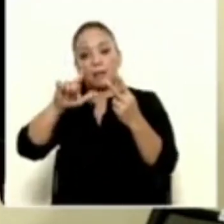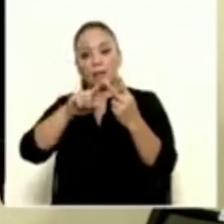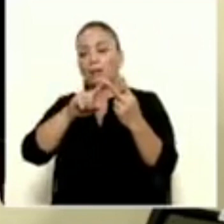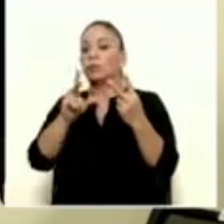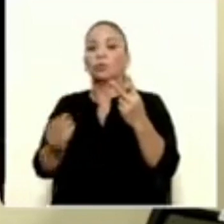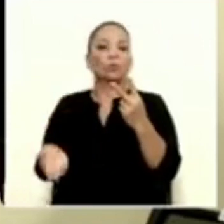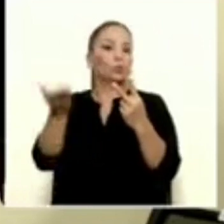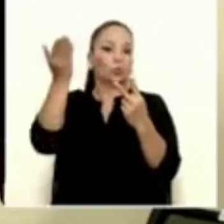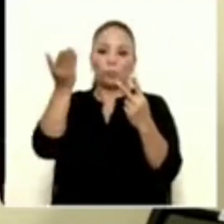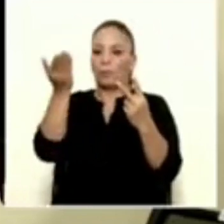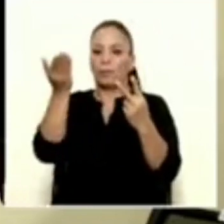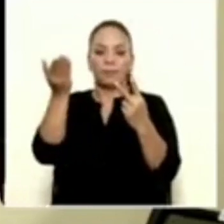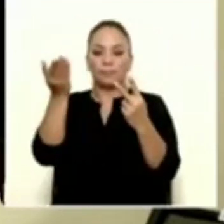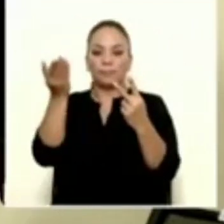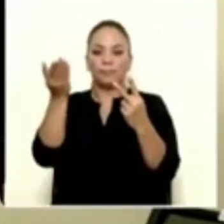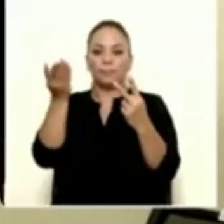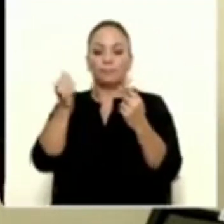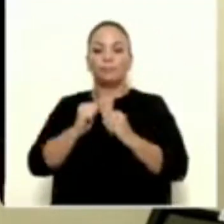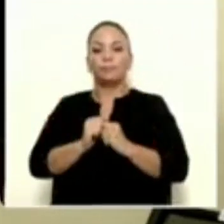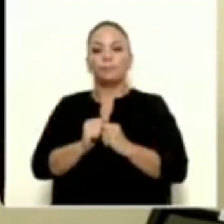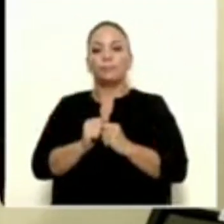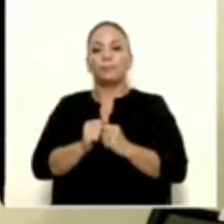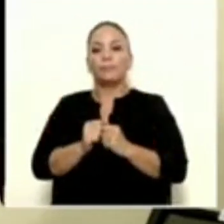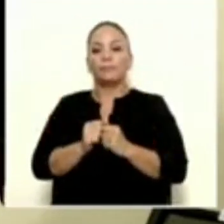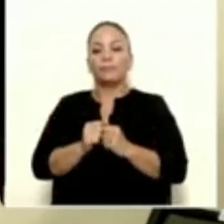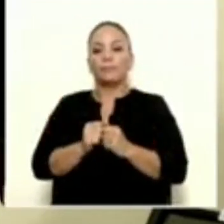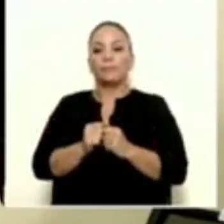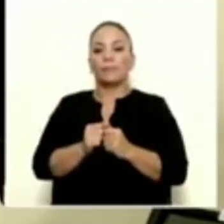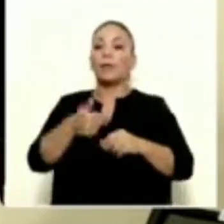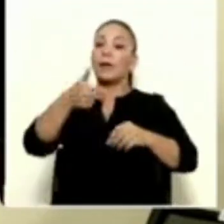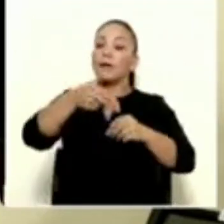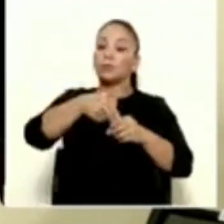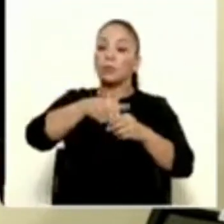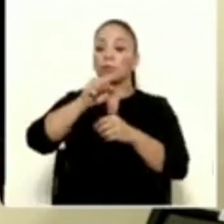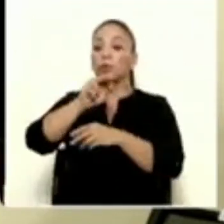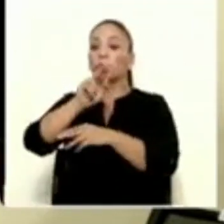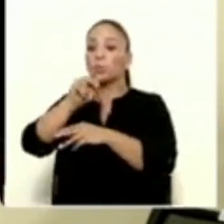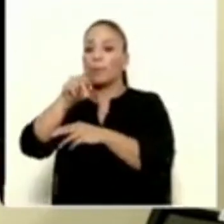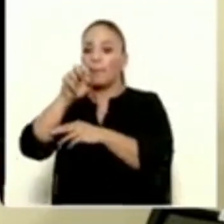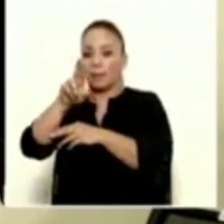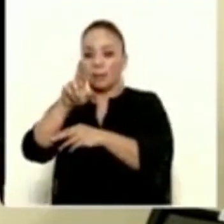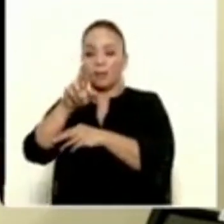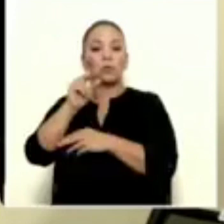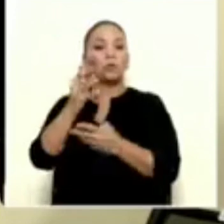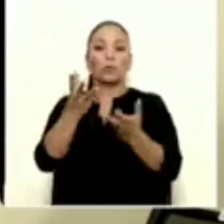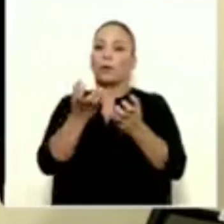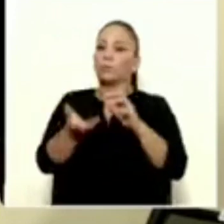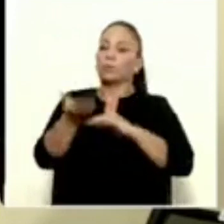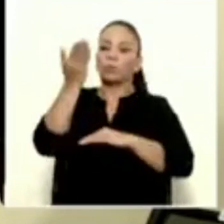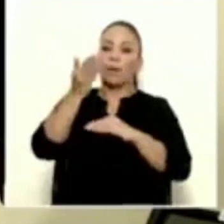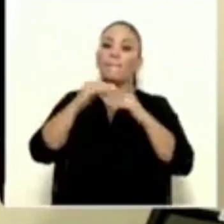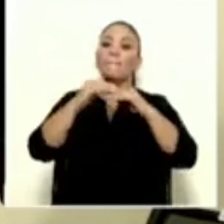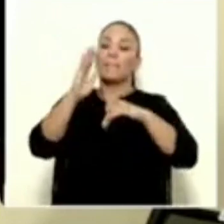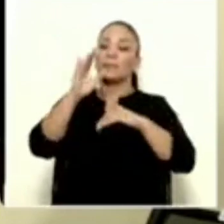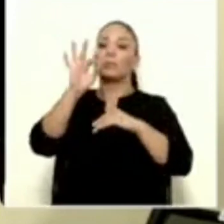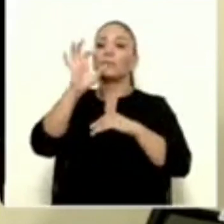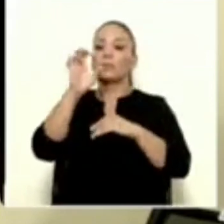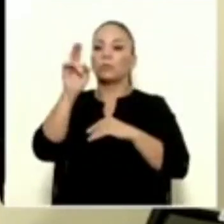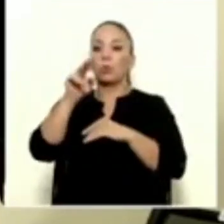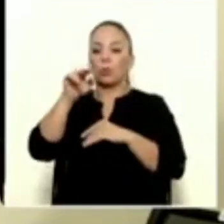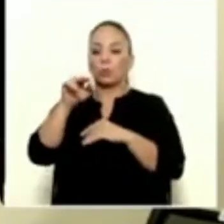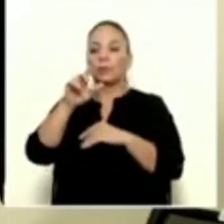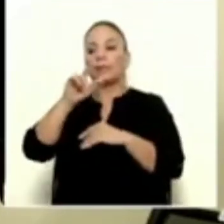suban, en el caso de la gasolina, y estoy hablando de la super, más de 900 colones el litro